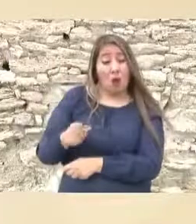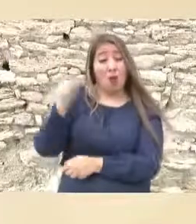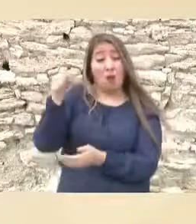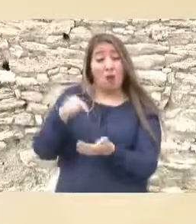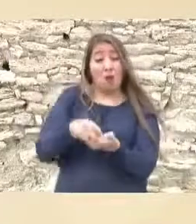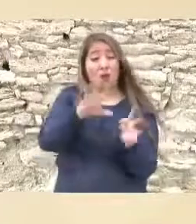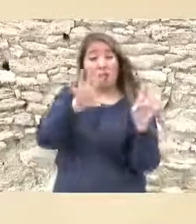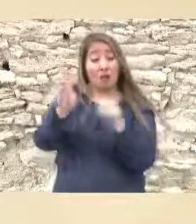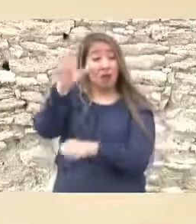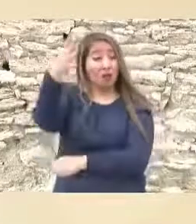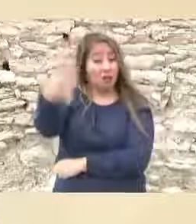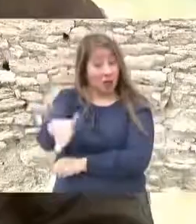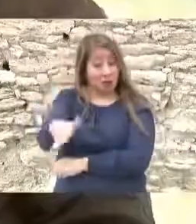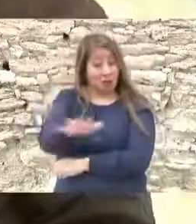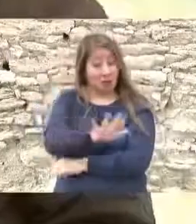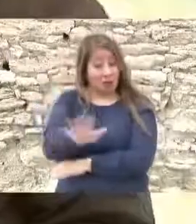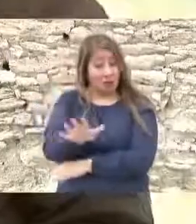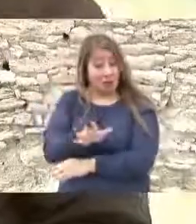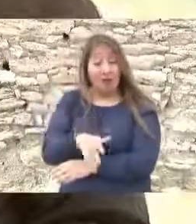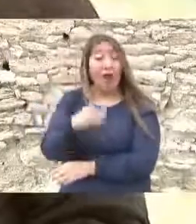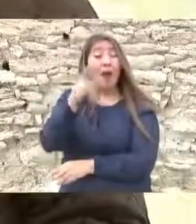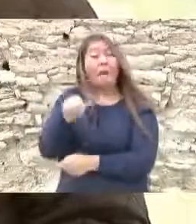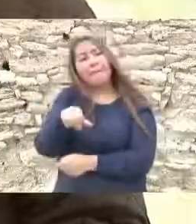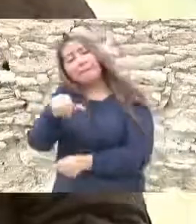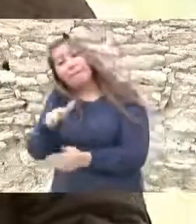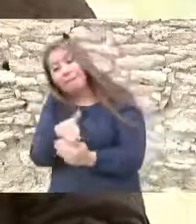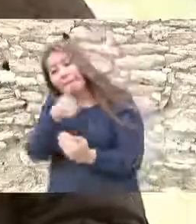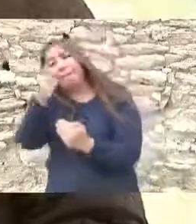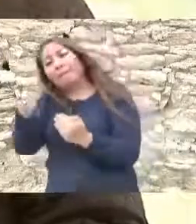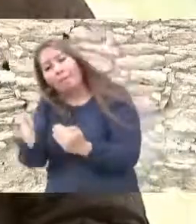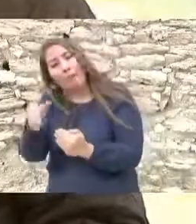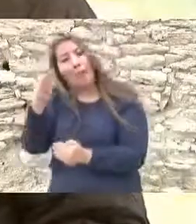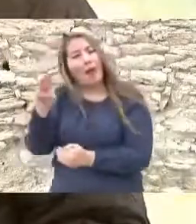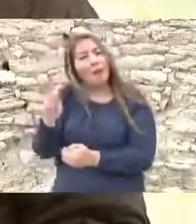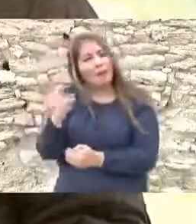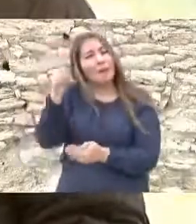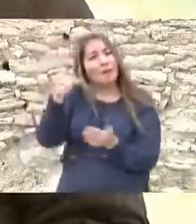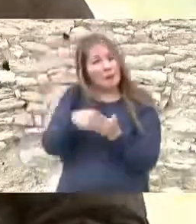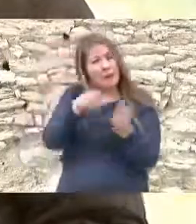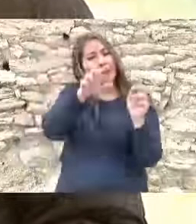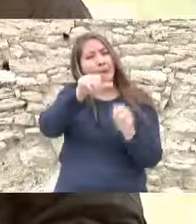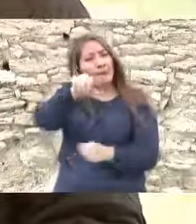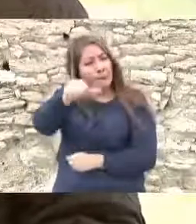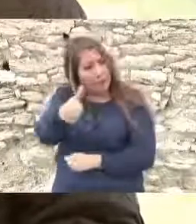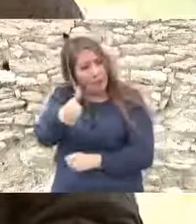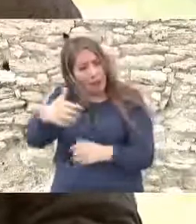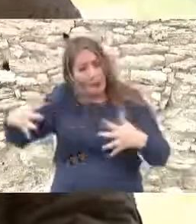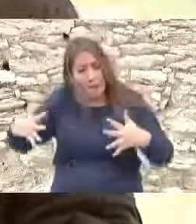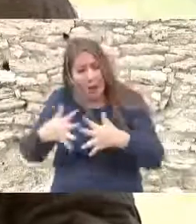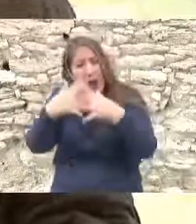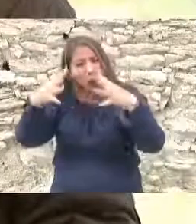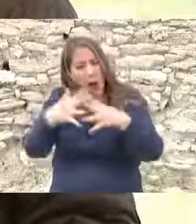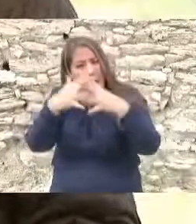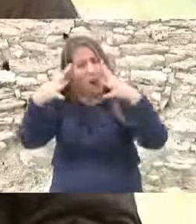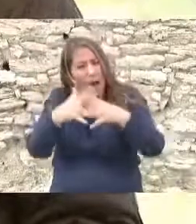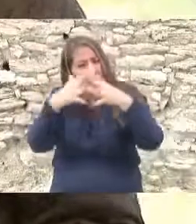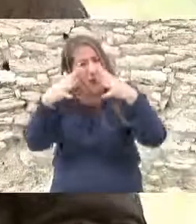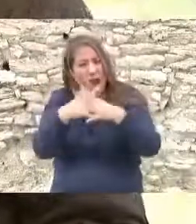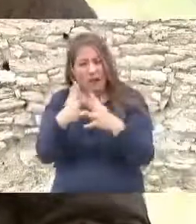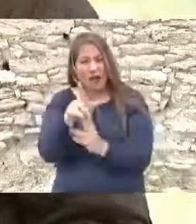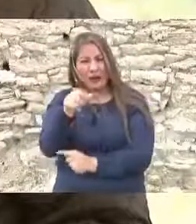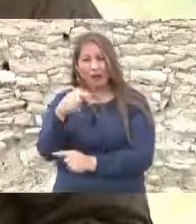1910 y en mayo del 11 se da esta batalla en Ciudad Juárez